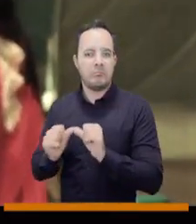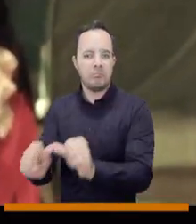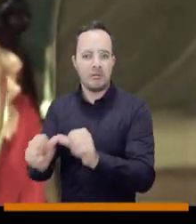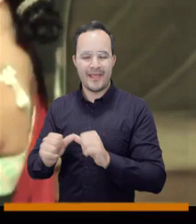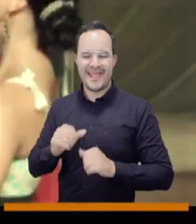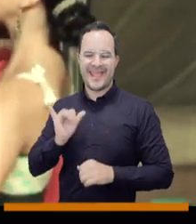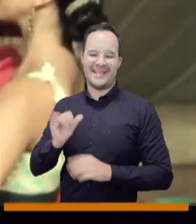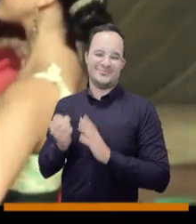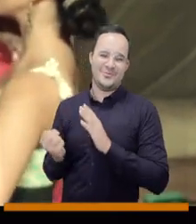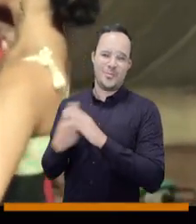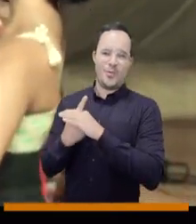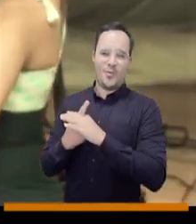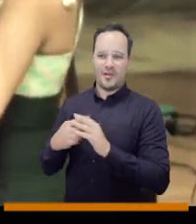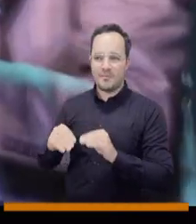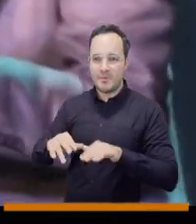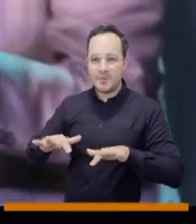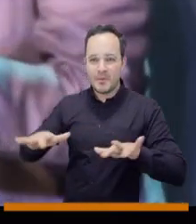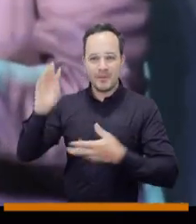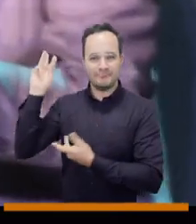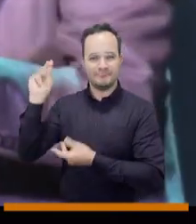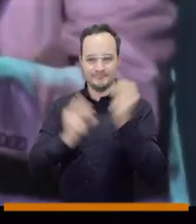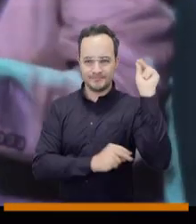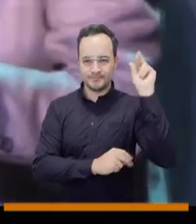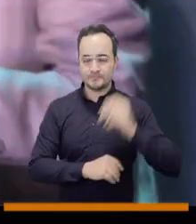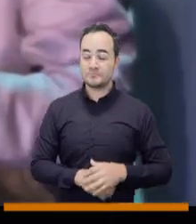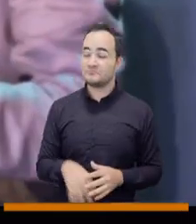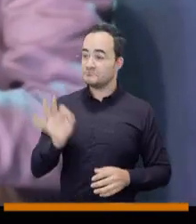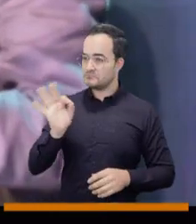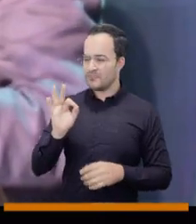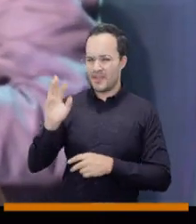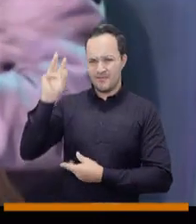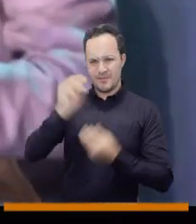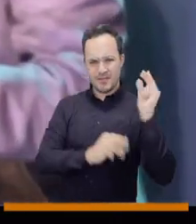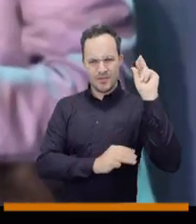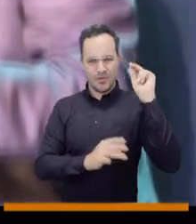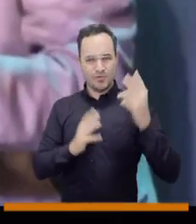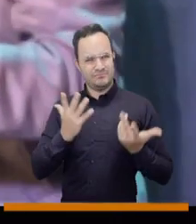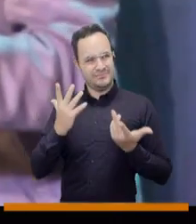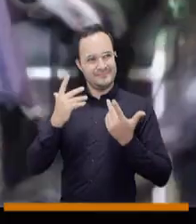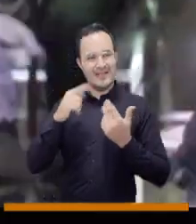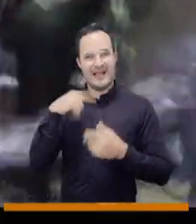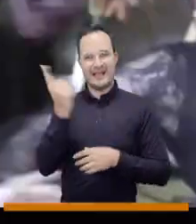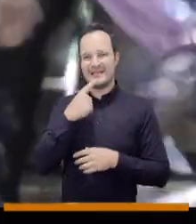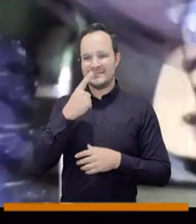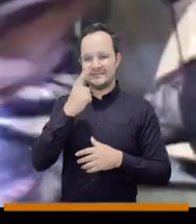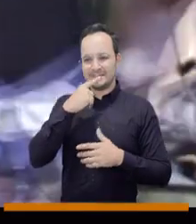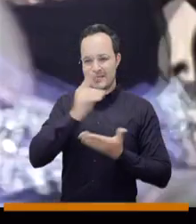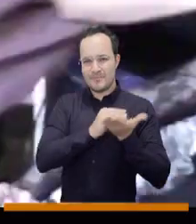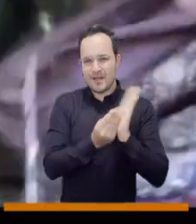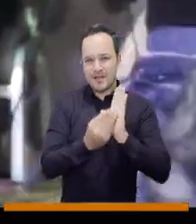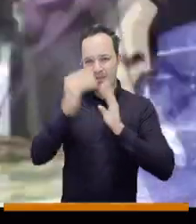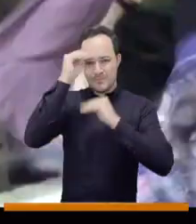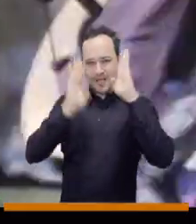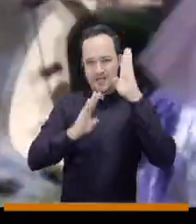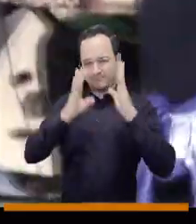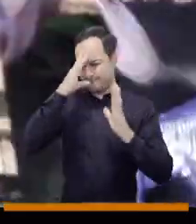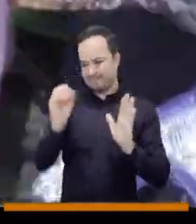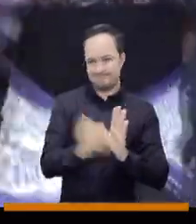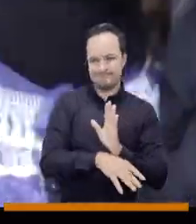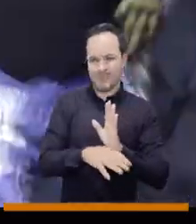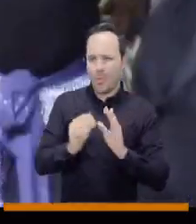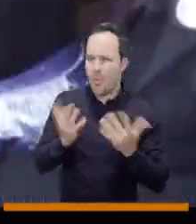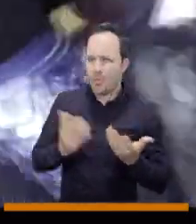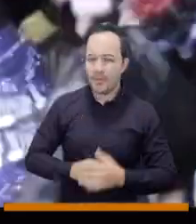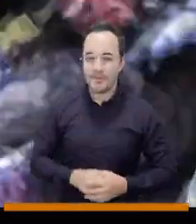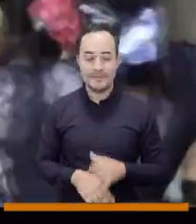toda esa atmósfera de flamenco. Bueno Diana, el flamenco rompe paradigmas. ¿Cómo podemos explicar eso? Y lo más bonito del